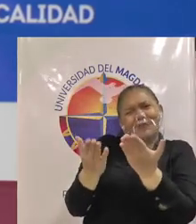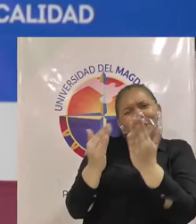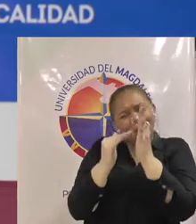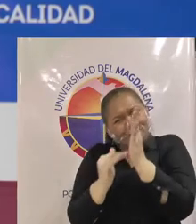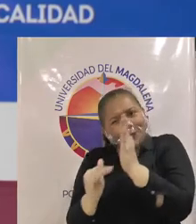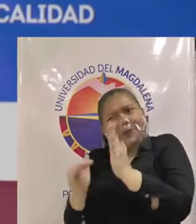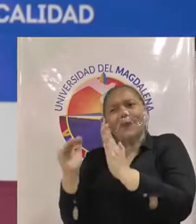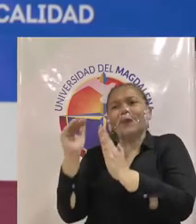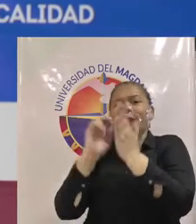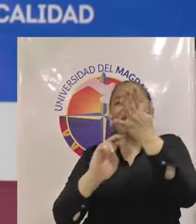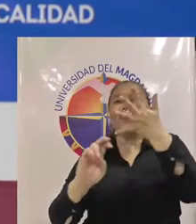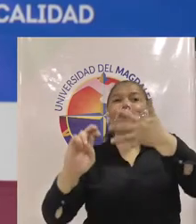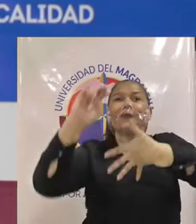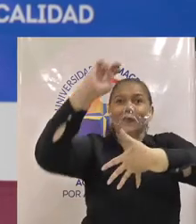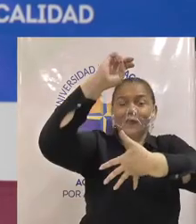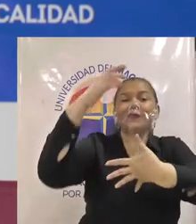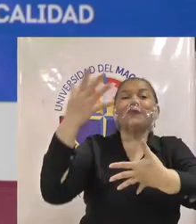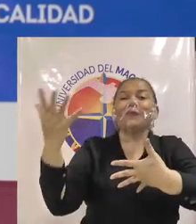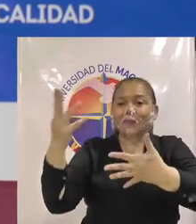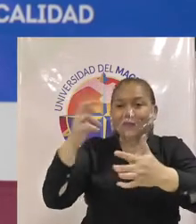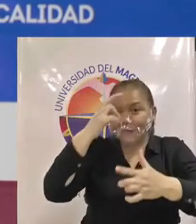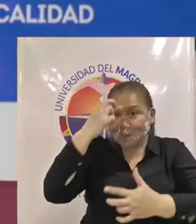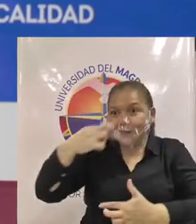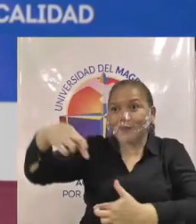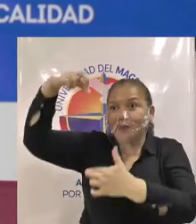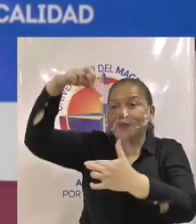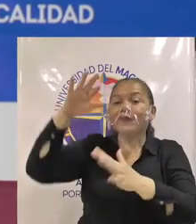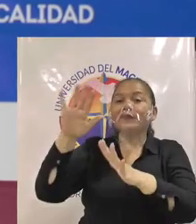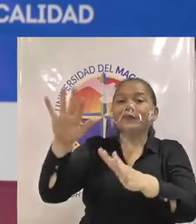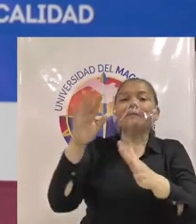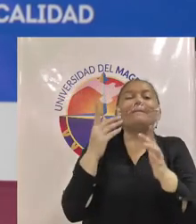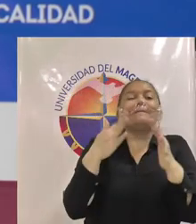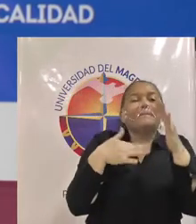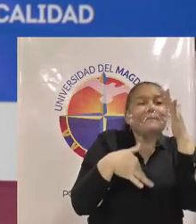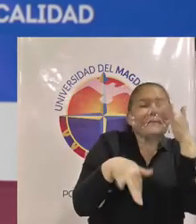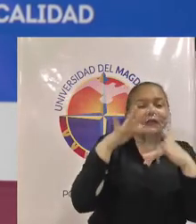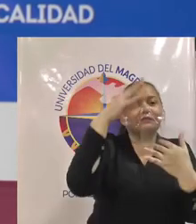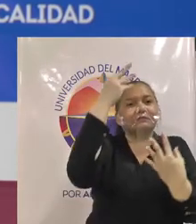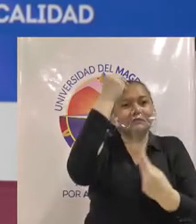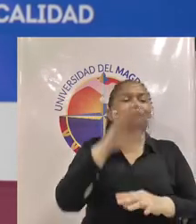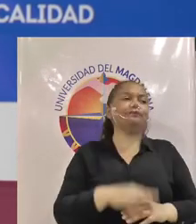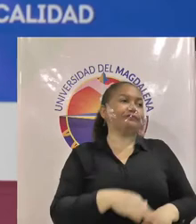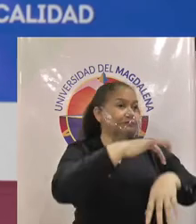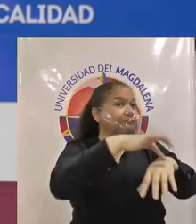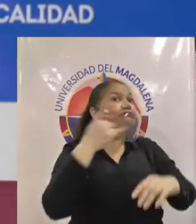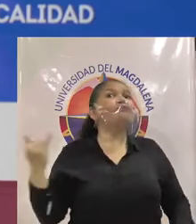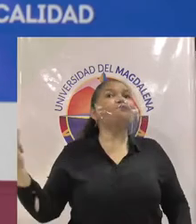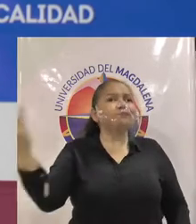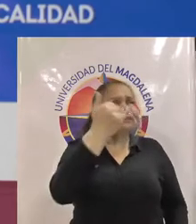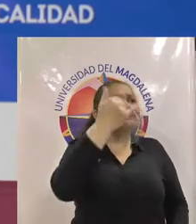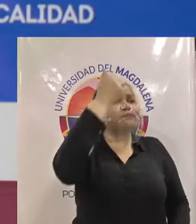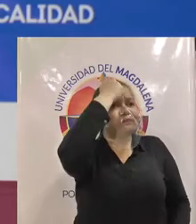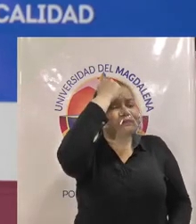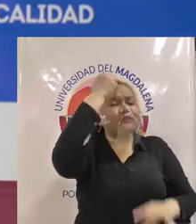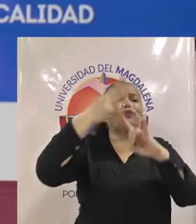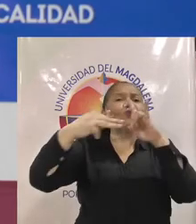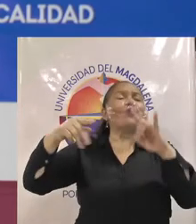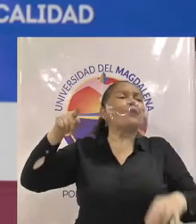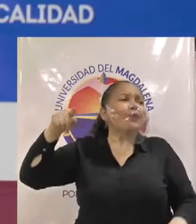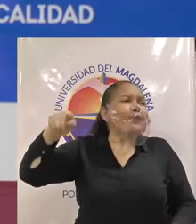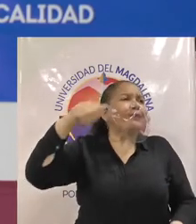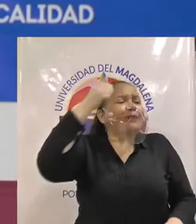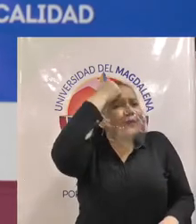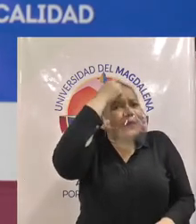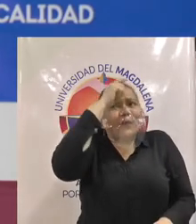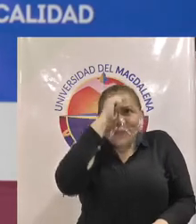o para simplemente tener reconocimientos aquí tenemos profesores que llevan muchos años en la universidad y que los estudiantes los han